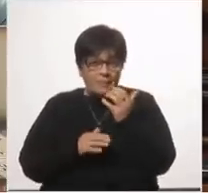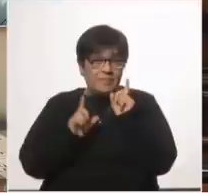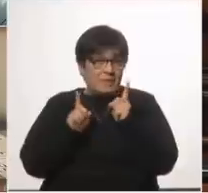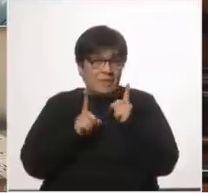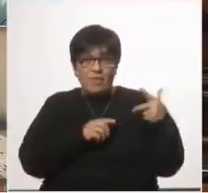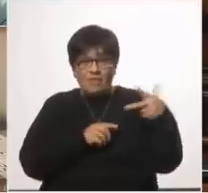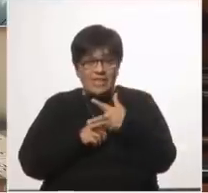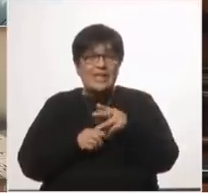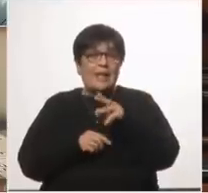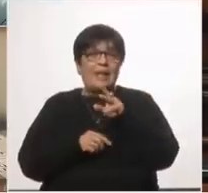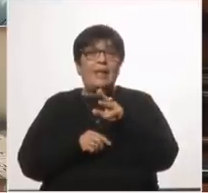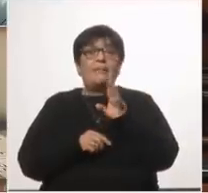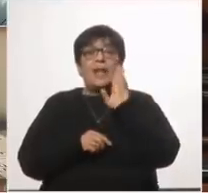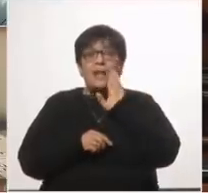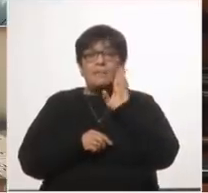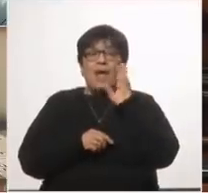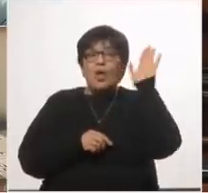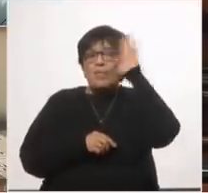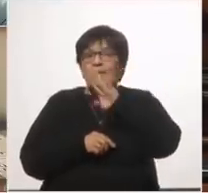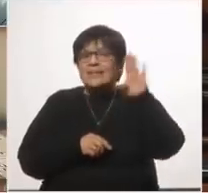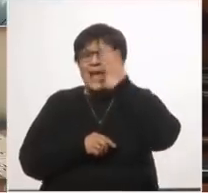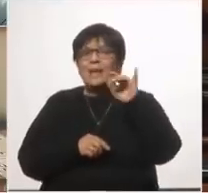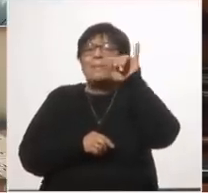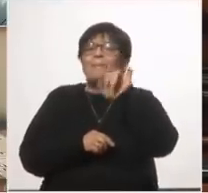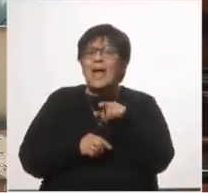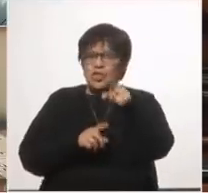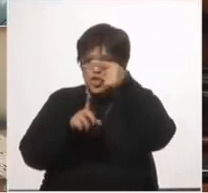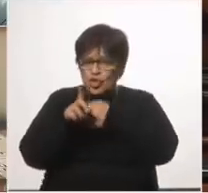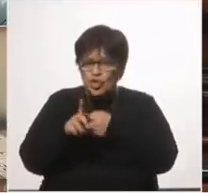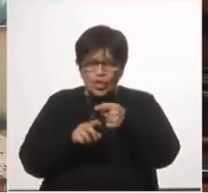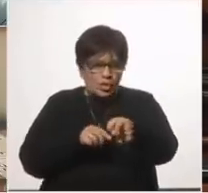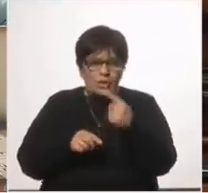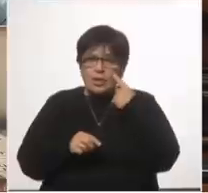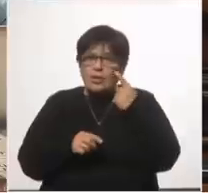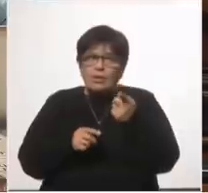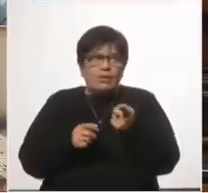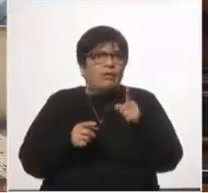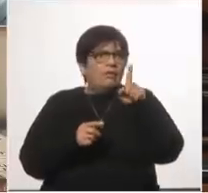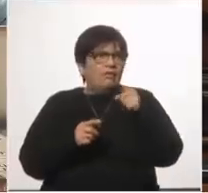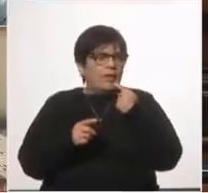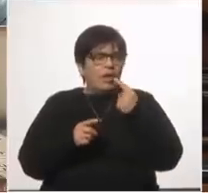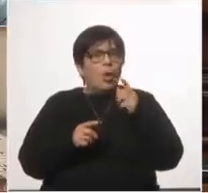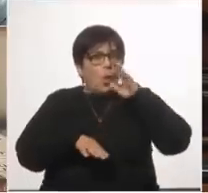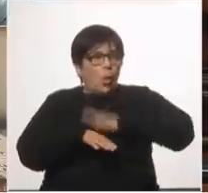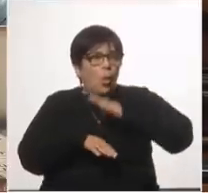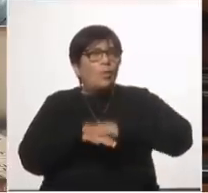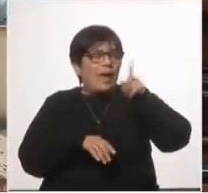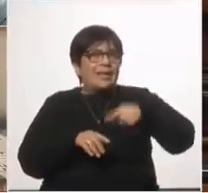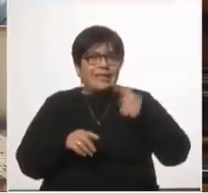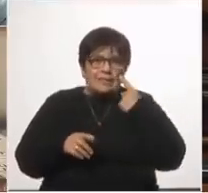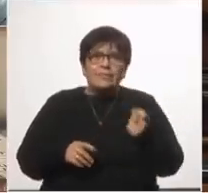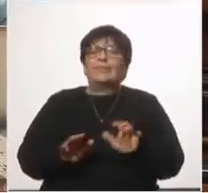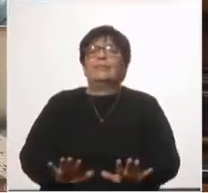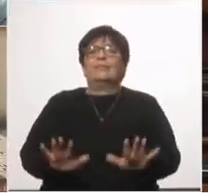del día de la madre tuvo un efecto terrible y es parte relevante de la explicación de las muertes evitables